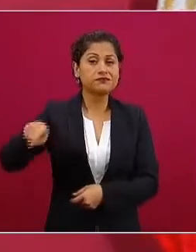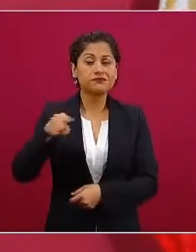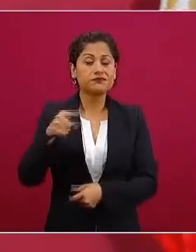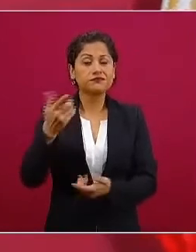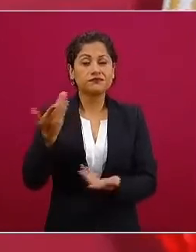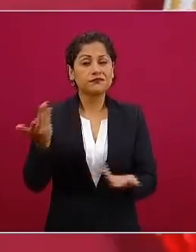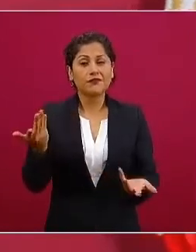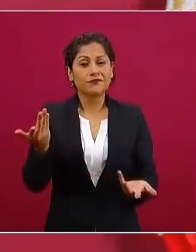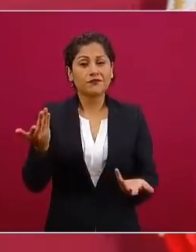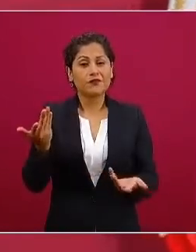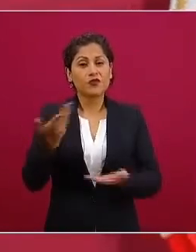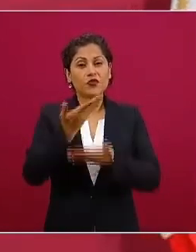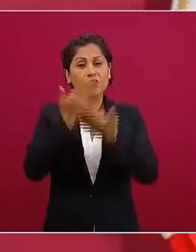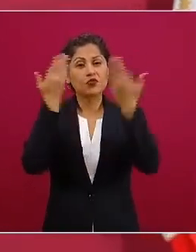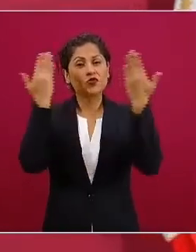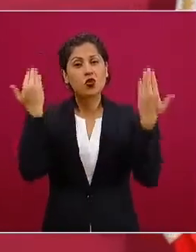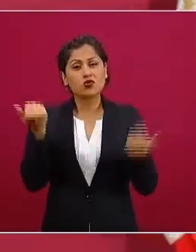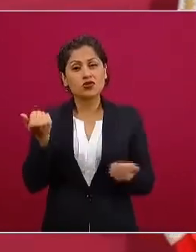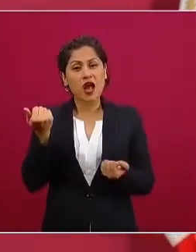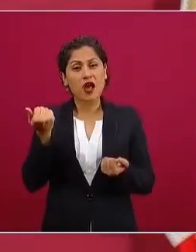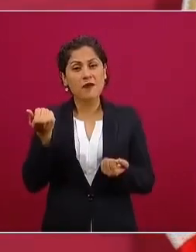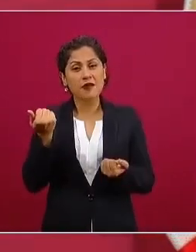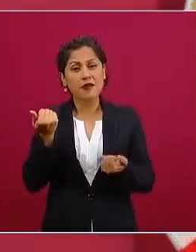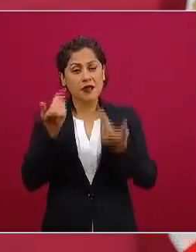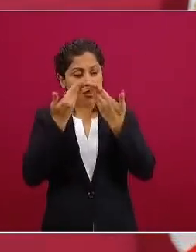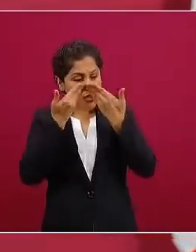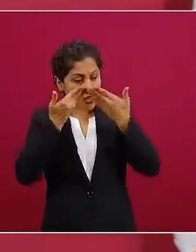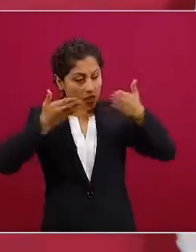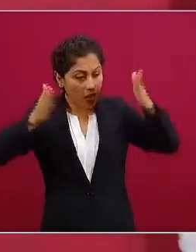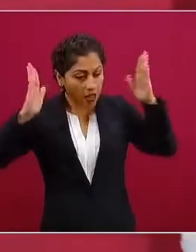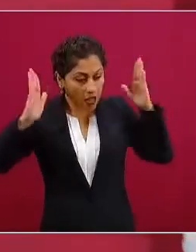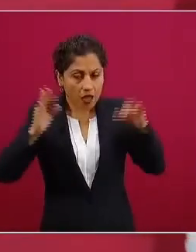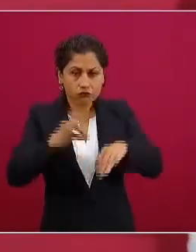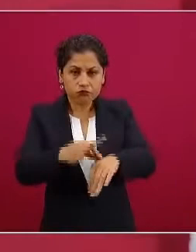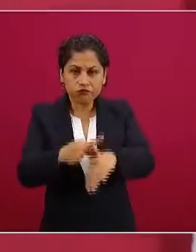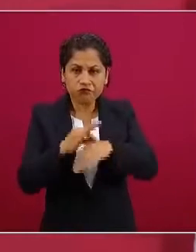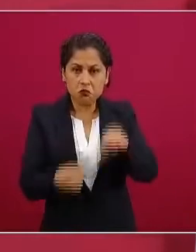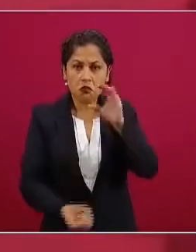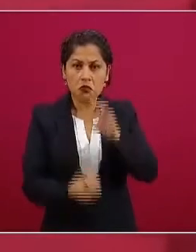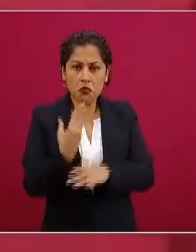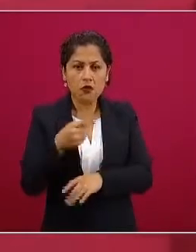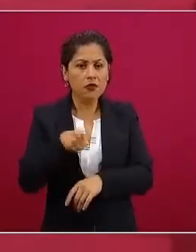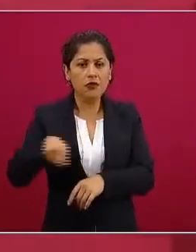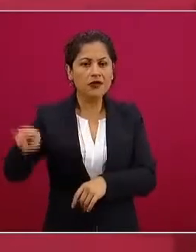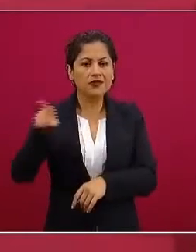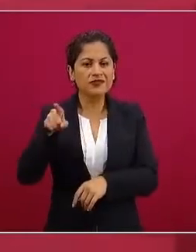entender la nueva realidad le siguieron con lo mismo